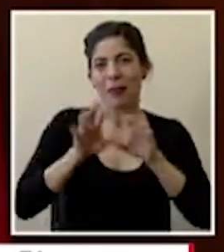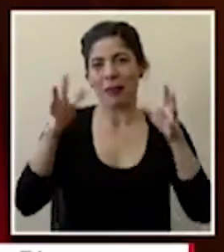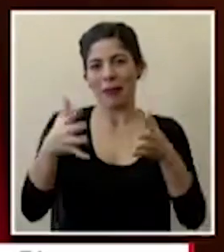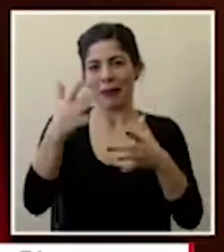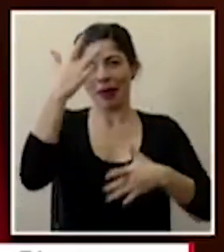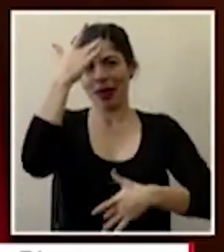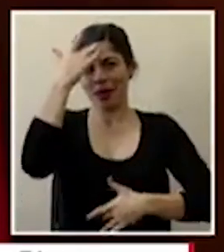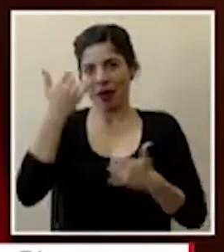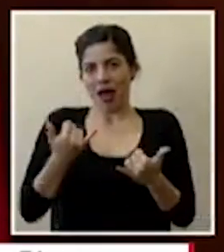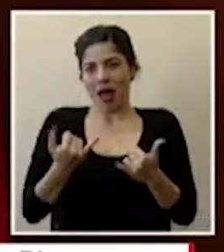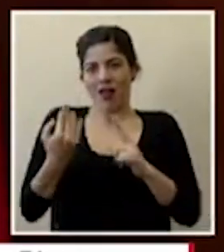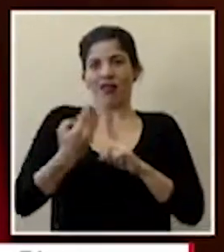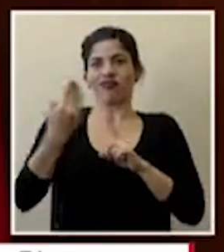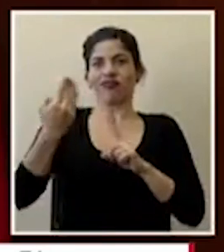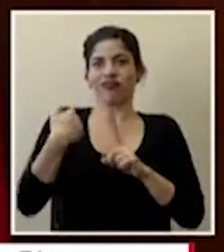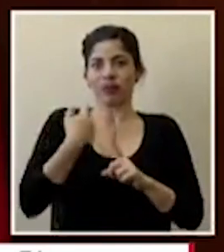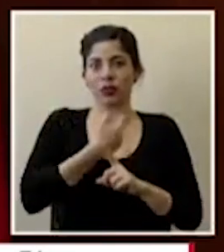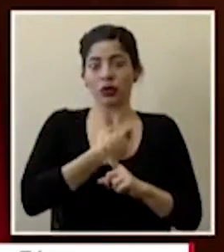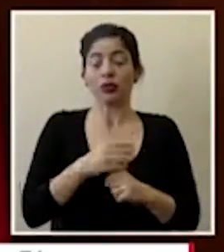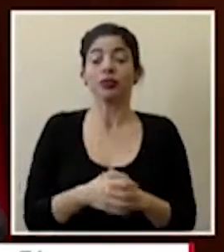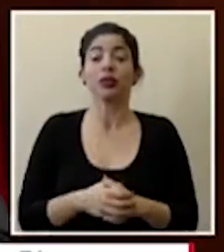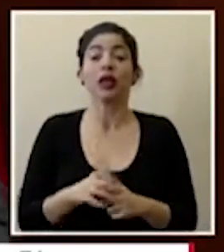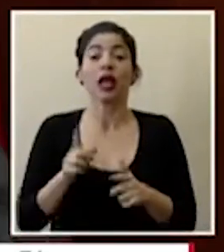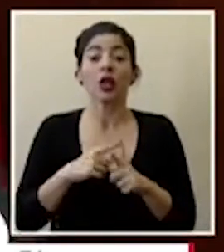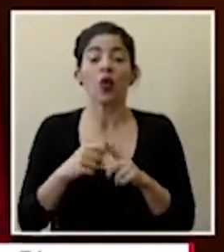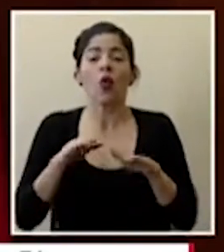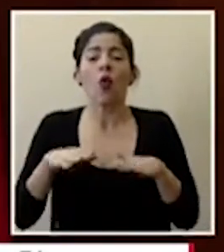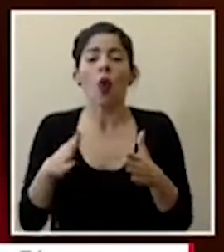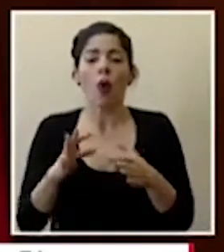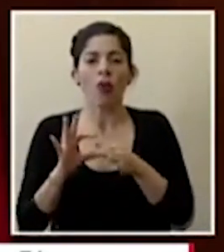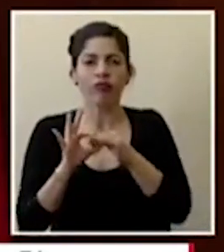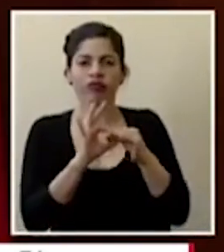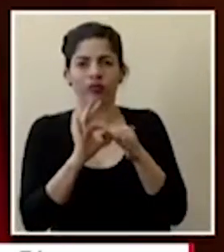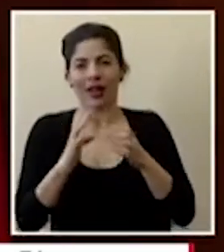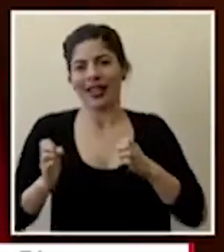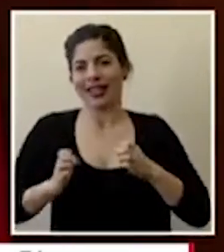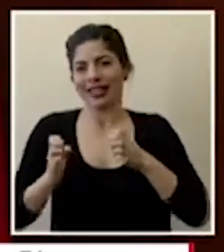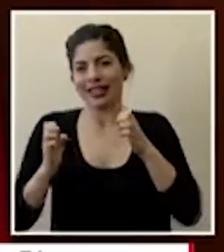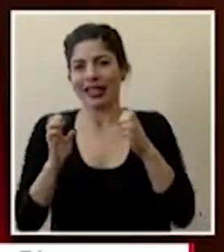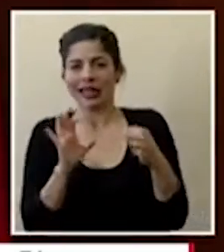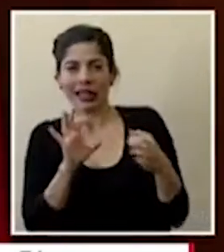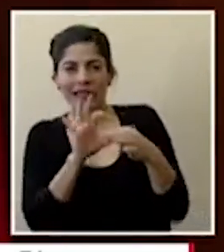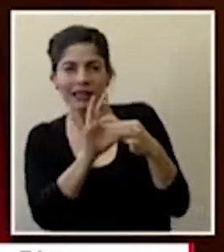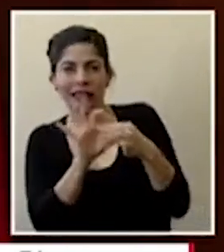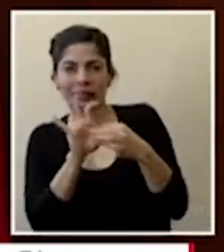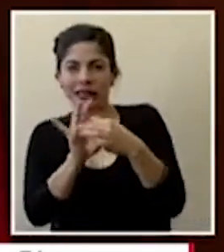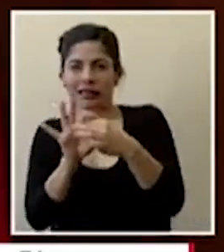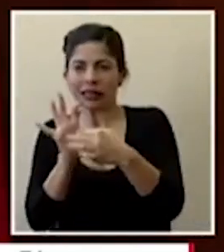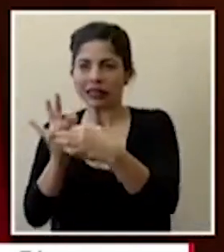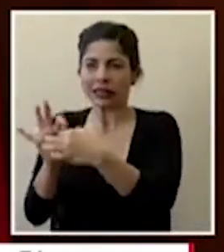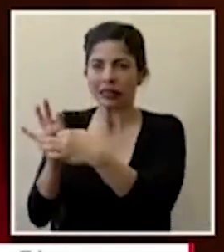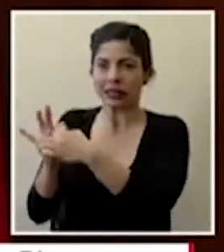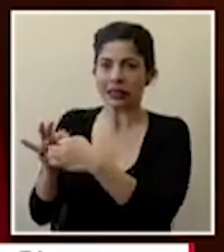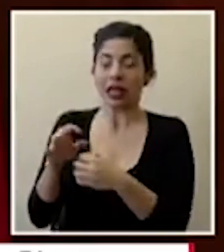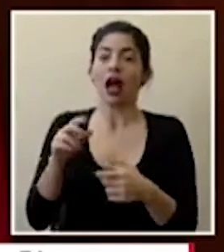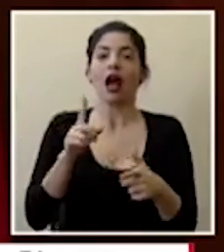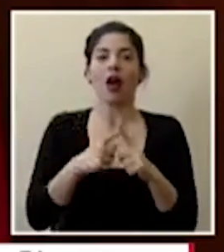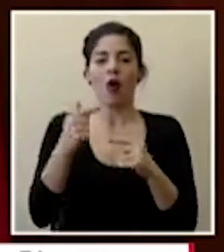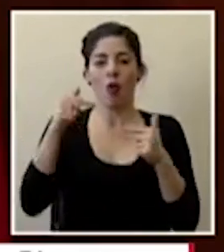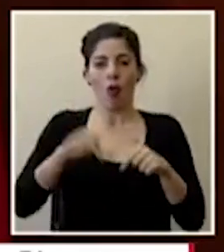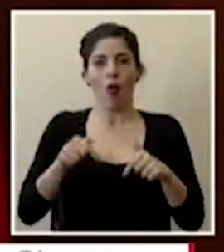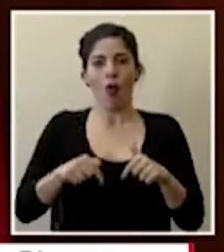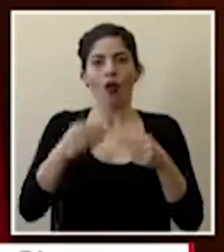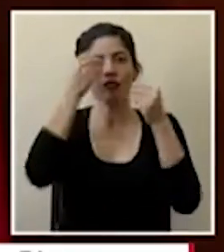hoy nos hoy nos afecta y a partir de una alianza estratégica que hemos empezado a hacer con diferentes actores hoy tenemos dos anuncios